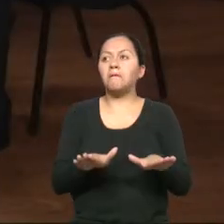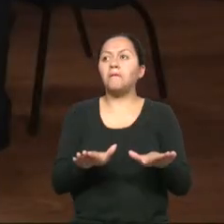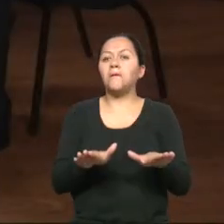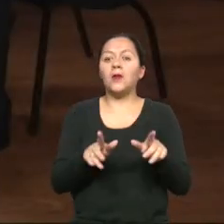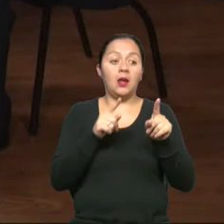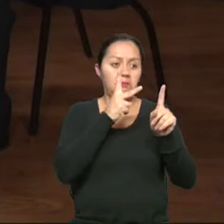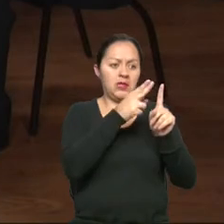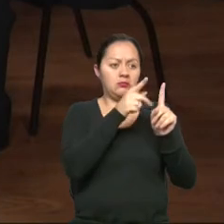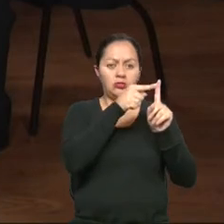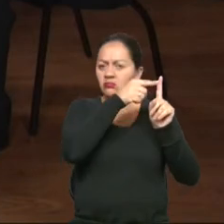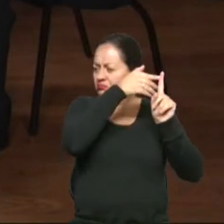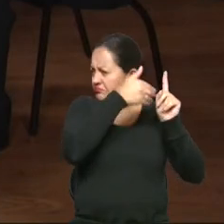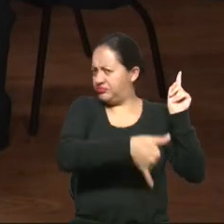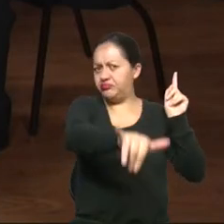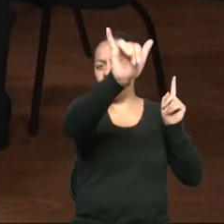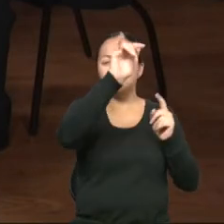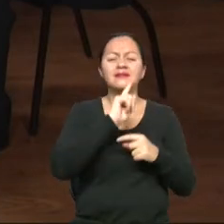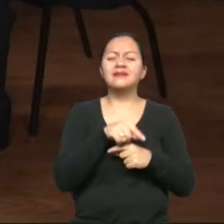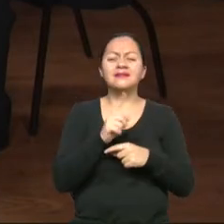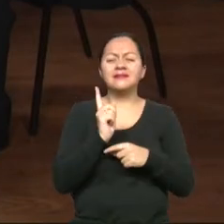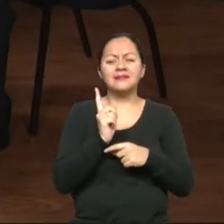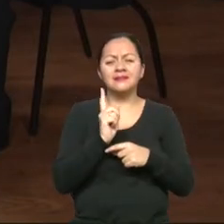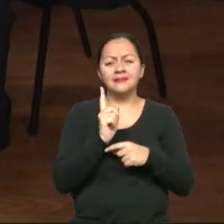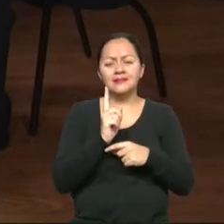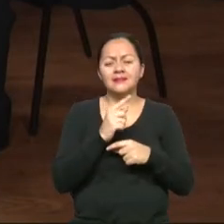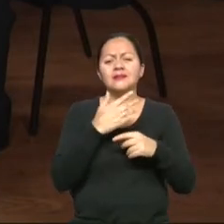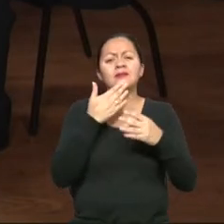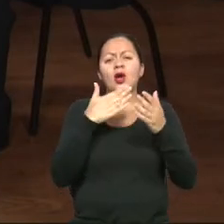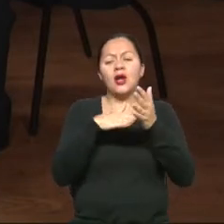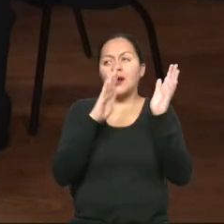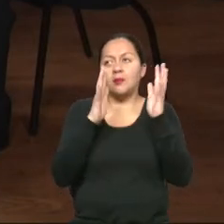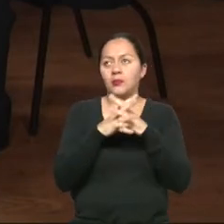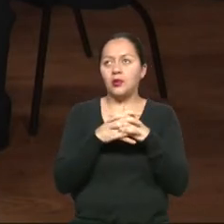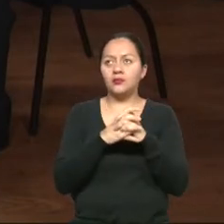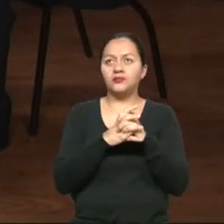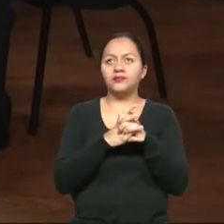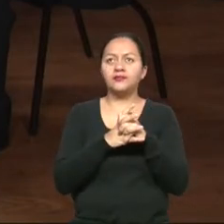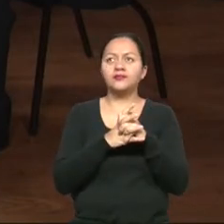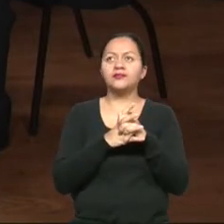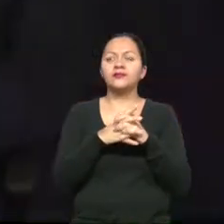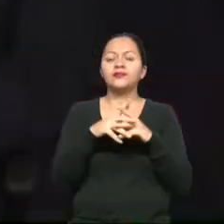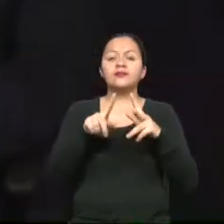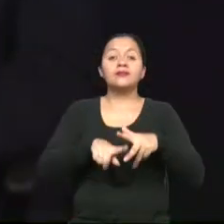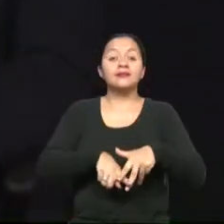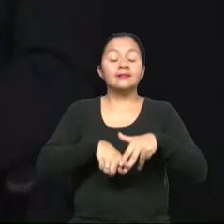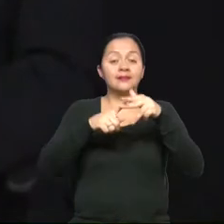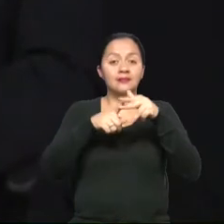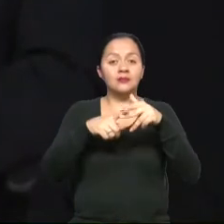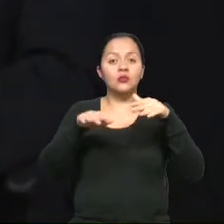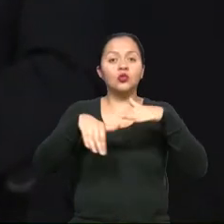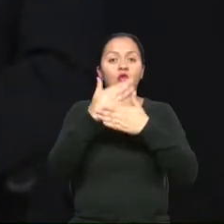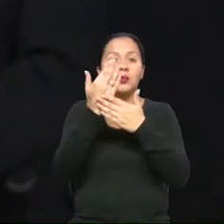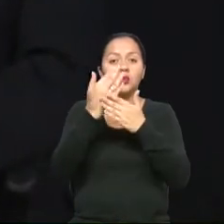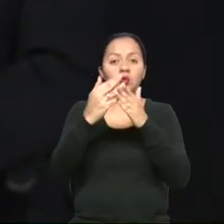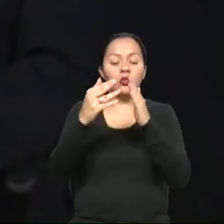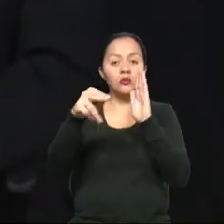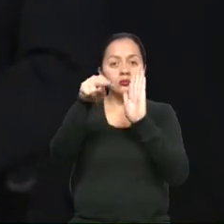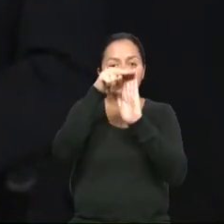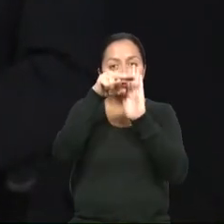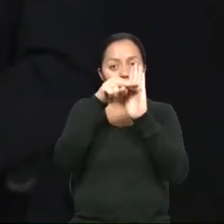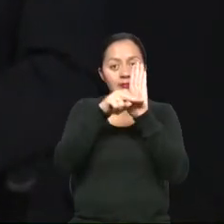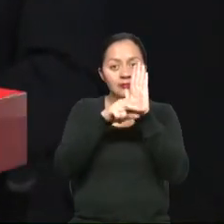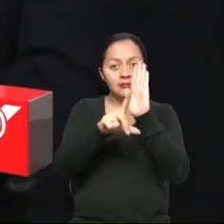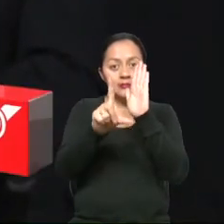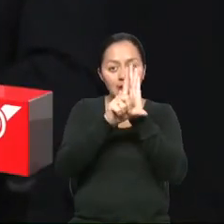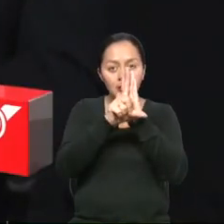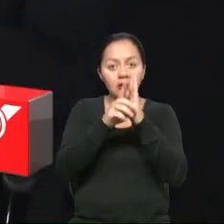tema dinámico. Ahorita cuando nosotros estamos hablando de ciudades inteligentes, por ejemplo, empiezan a salir una cantidad de nuevas normativas. En la parte de lo que es